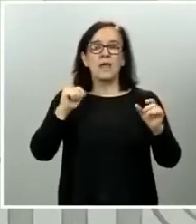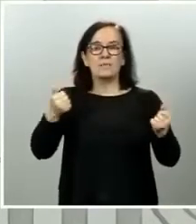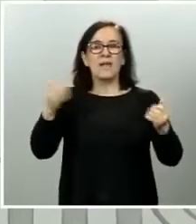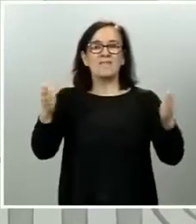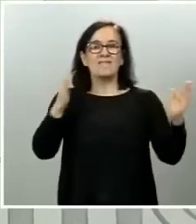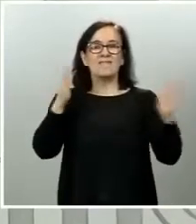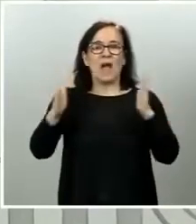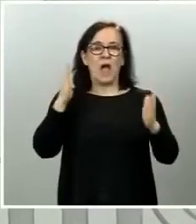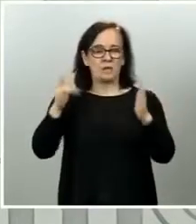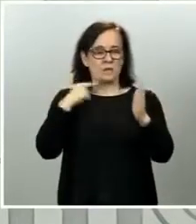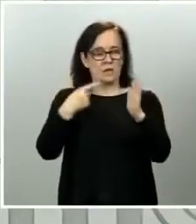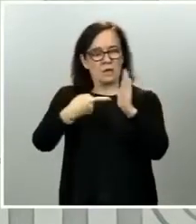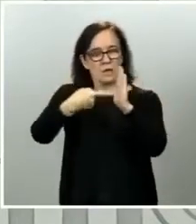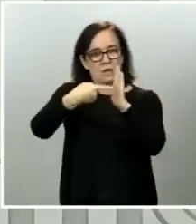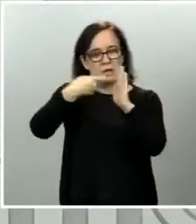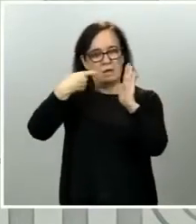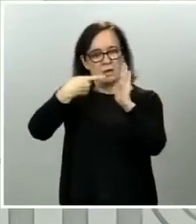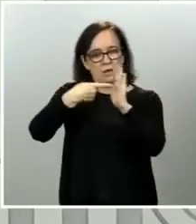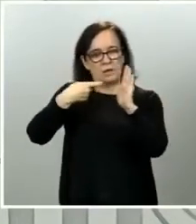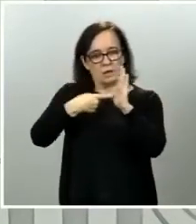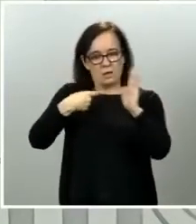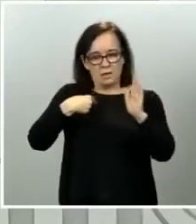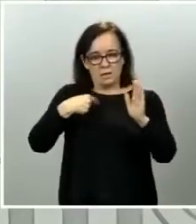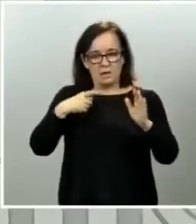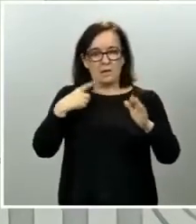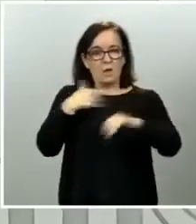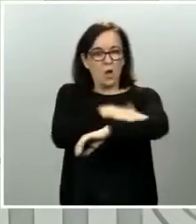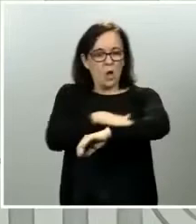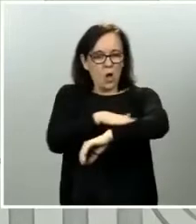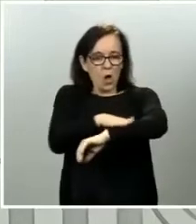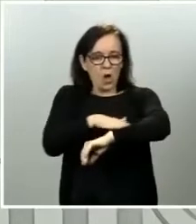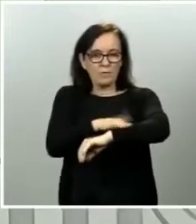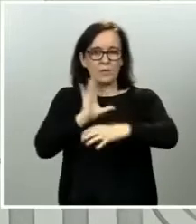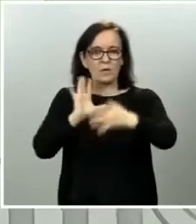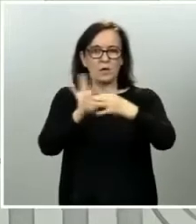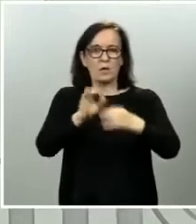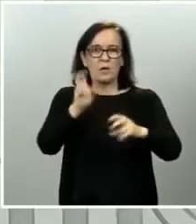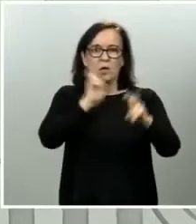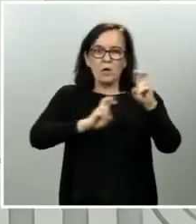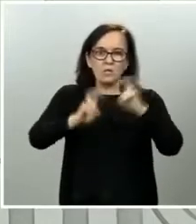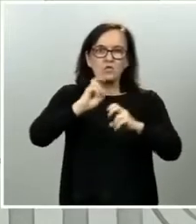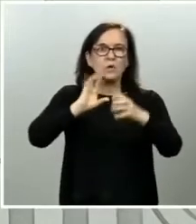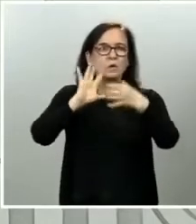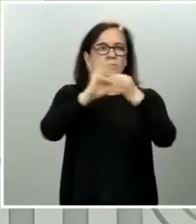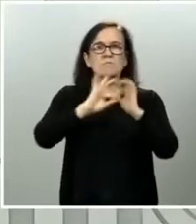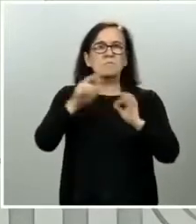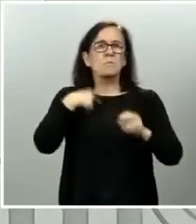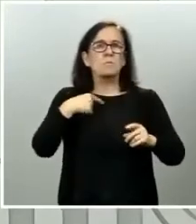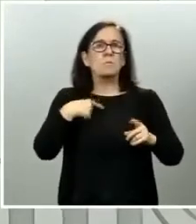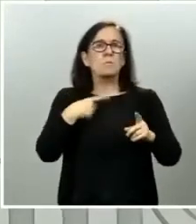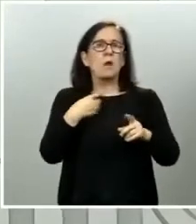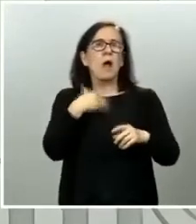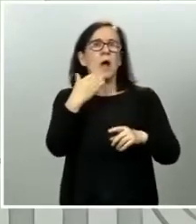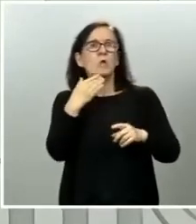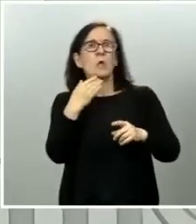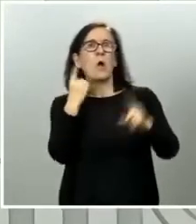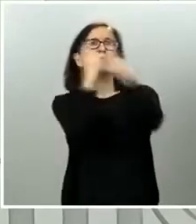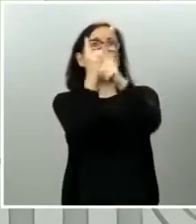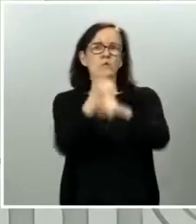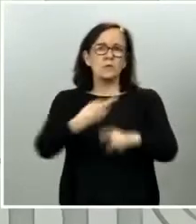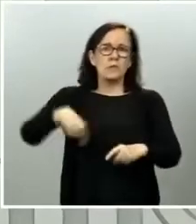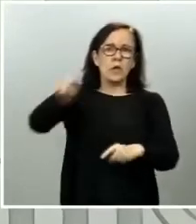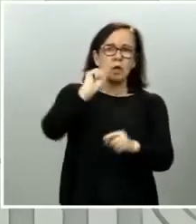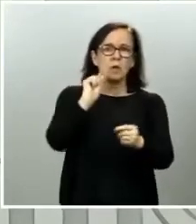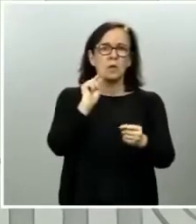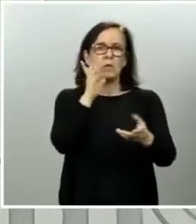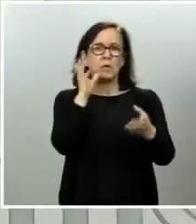que el gobierno ha buscado, busca y seguirá buscando es esencial. Por eso, yo no voy a entrar en ningún tipo de reproche con ninguna, ni comunidad